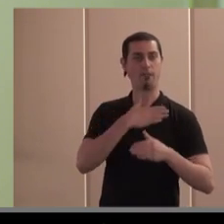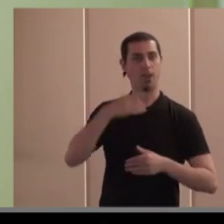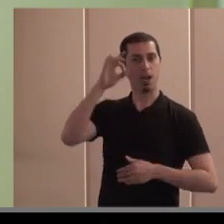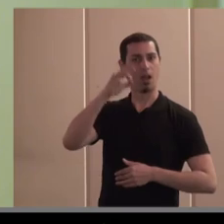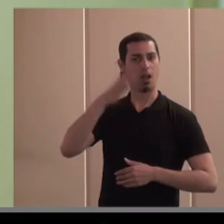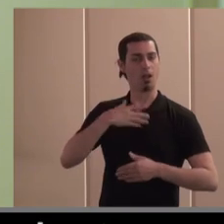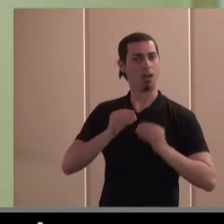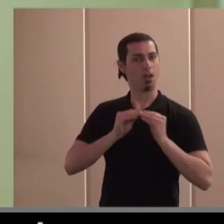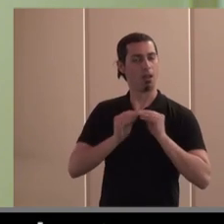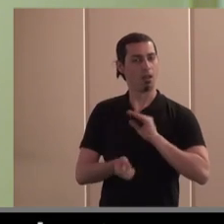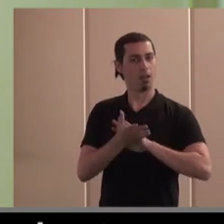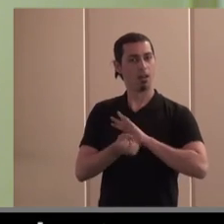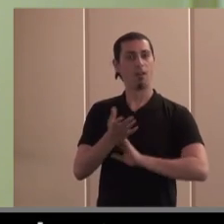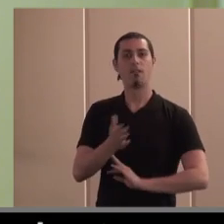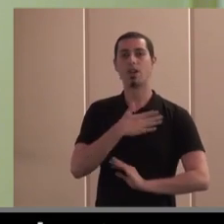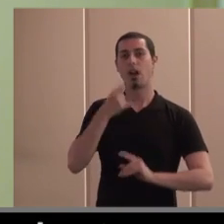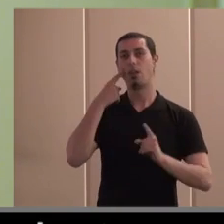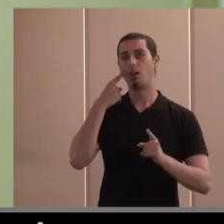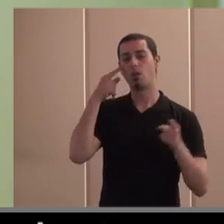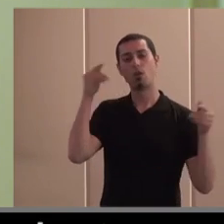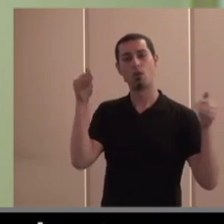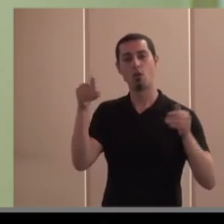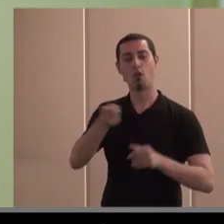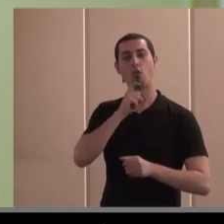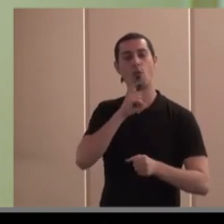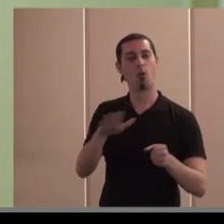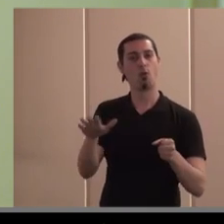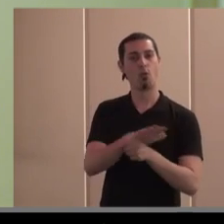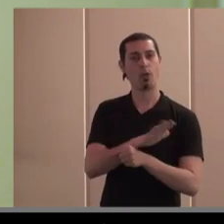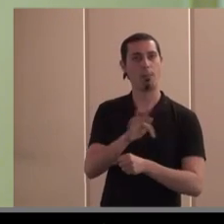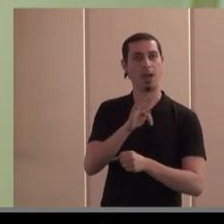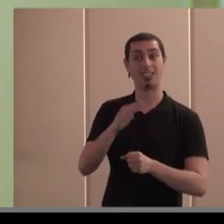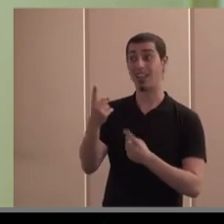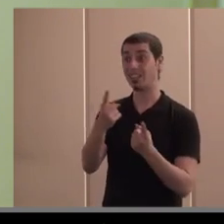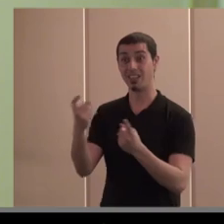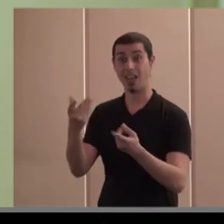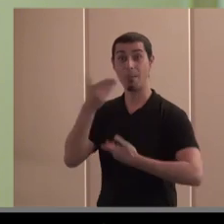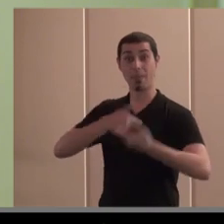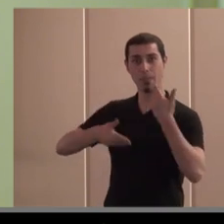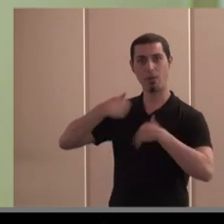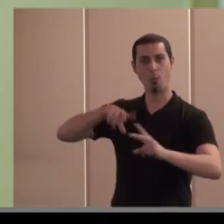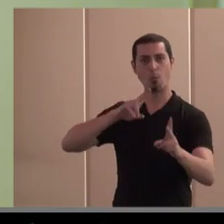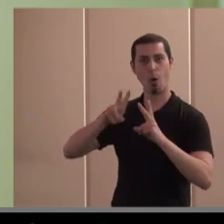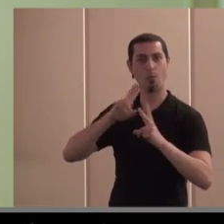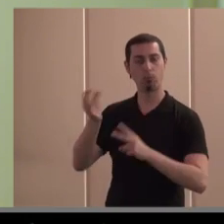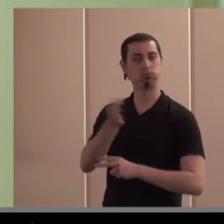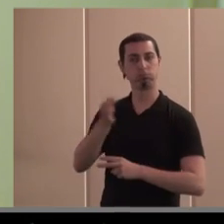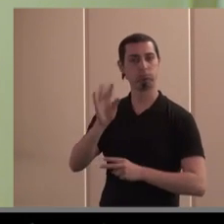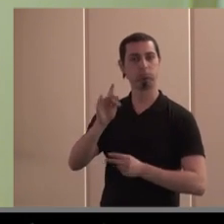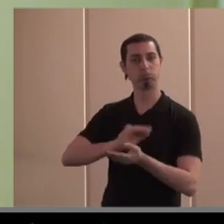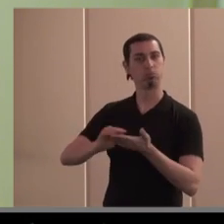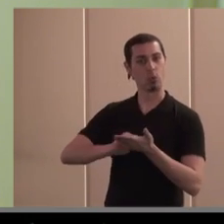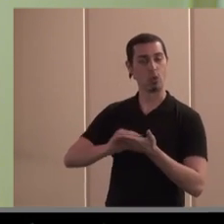que decidieron de alguna manera dar solución o dar respuestas positivas a las propias necesidades que ellos no veían cubiertas por